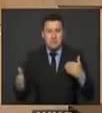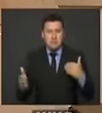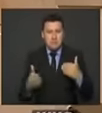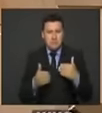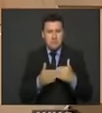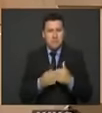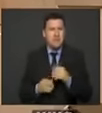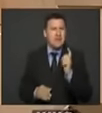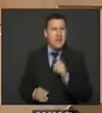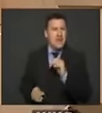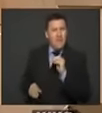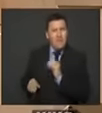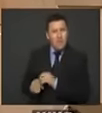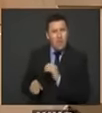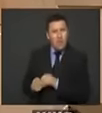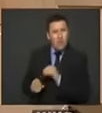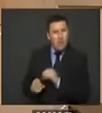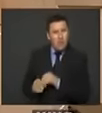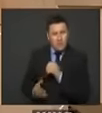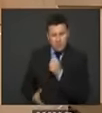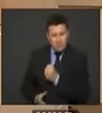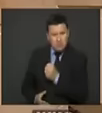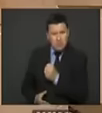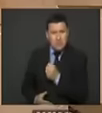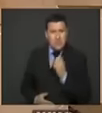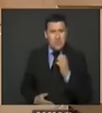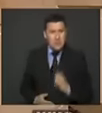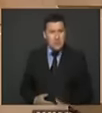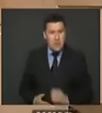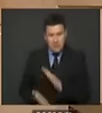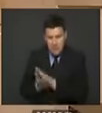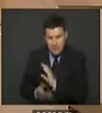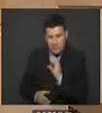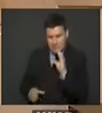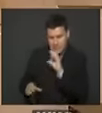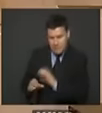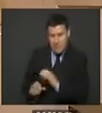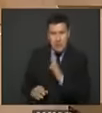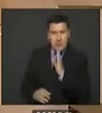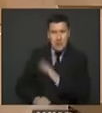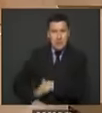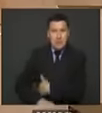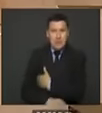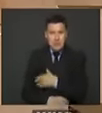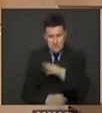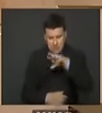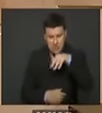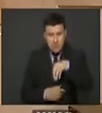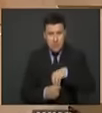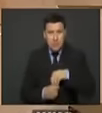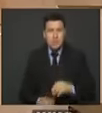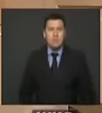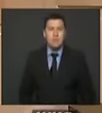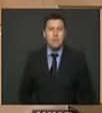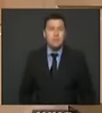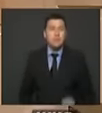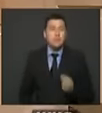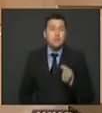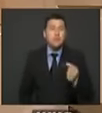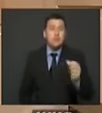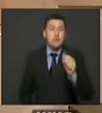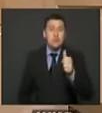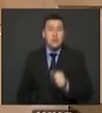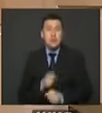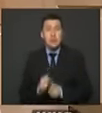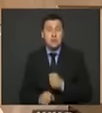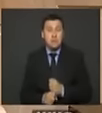ser un fondo de inversión de iniciativas para la paz ciudadanas que opere desde el ministerio del interior en los próximos 10